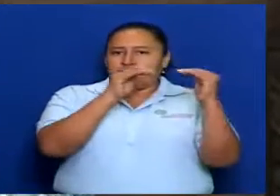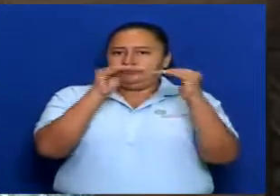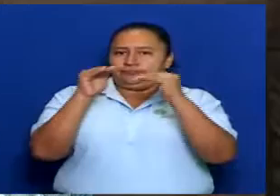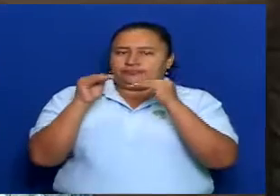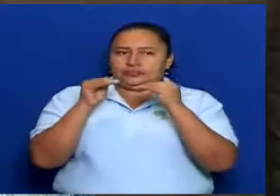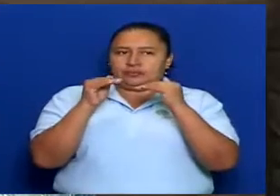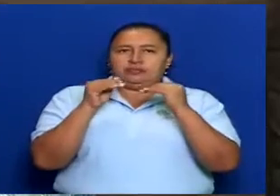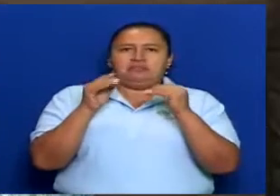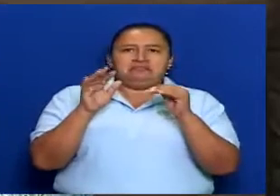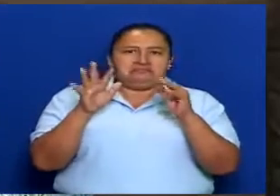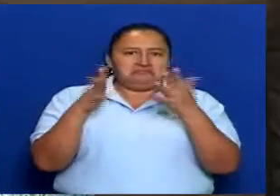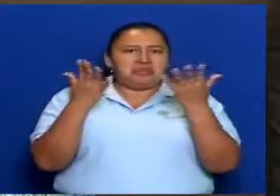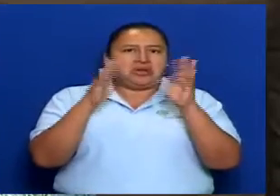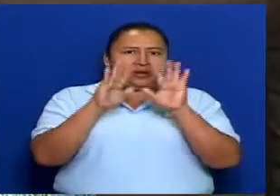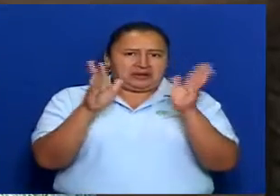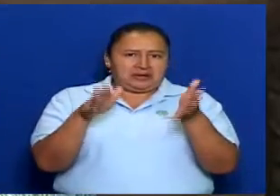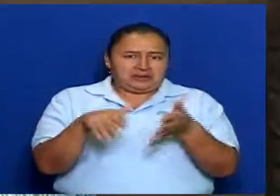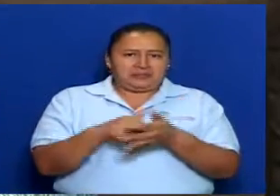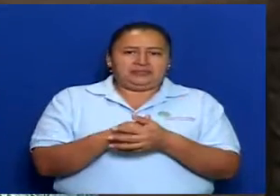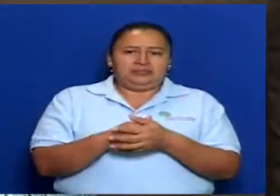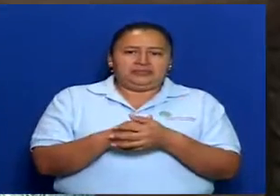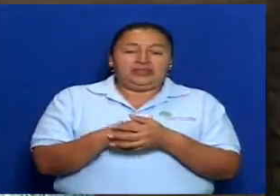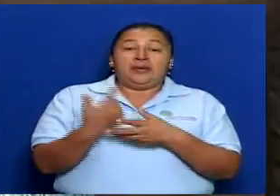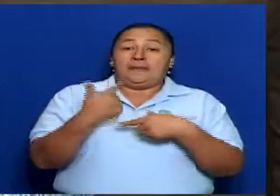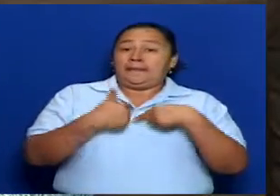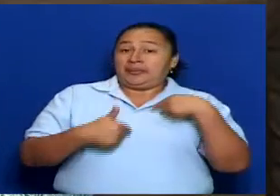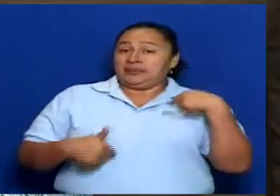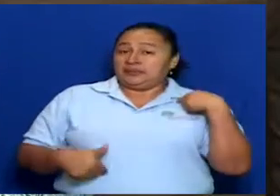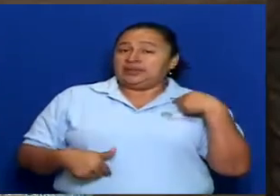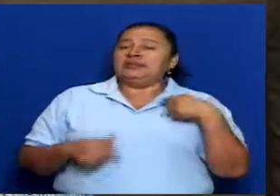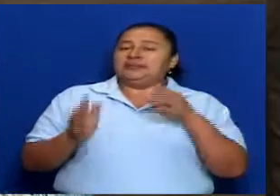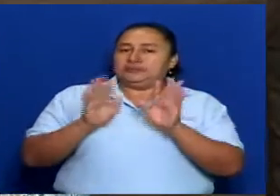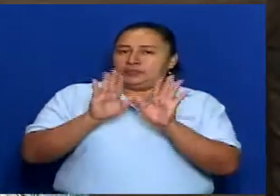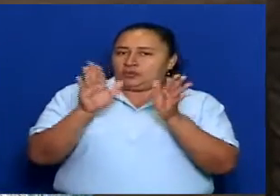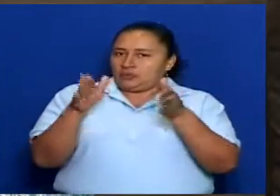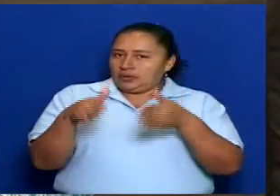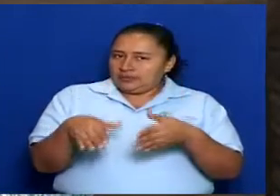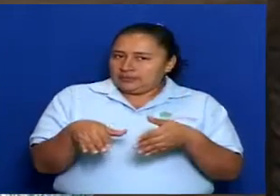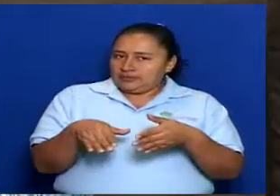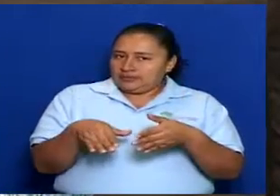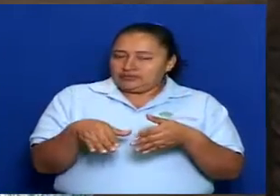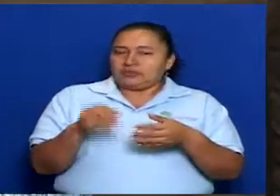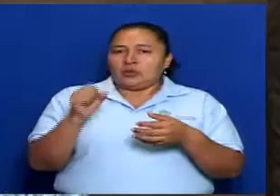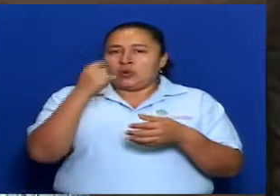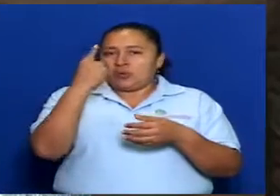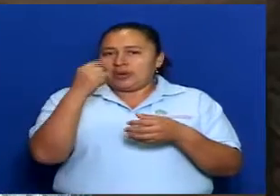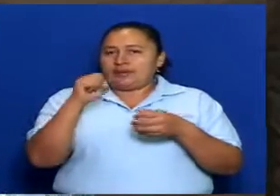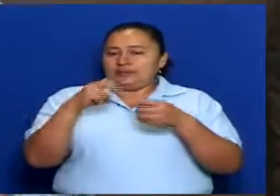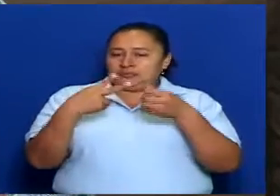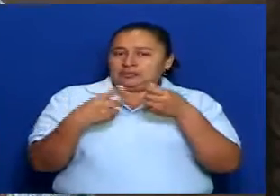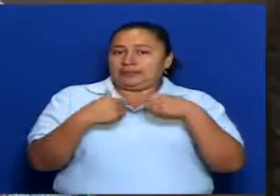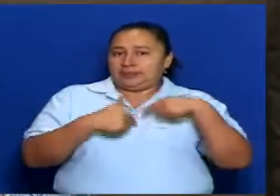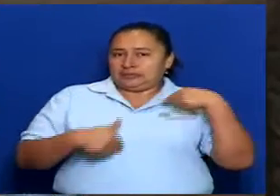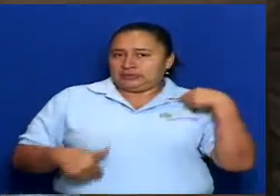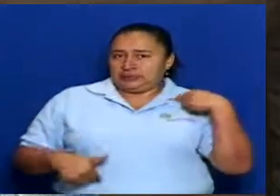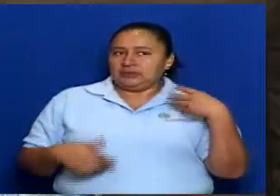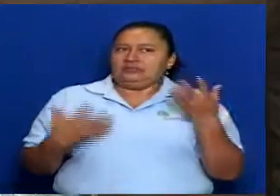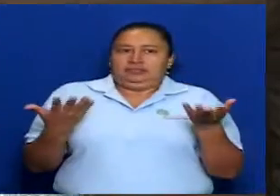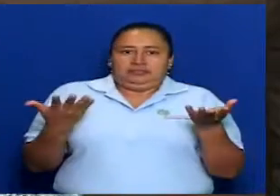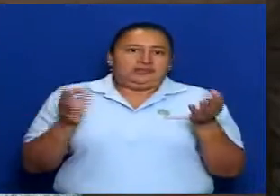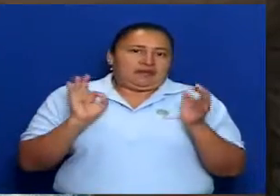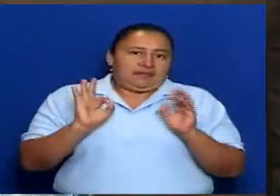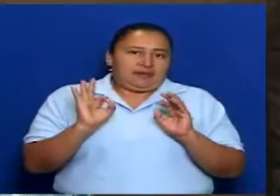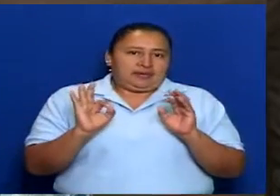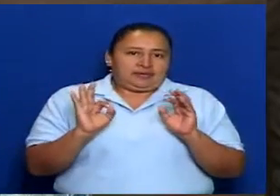somos mujeres. Y la presidencia recae una mujer. presidencia y una de las vicepresidentas, pues, mujeres. Lógico, pues, no